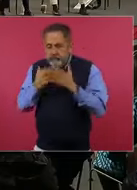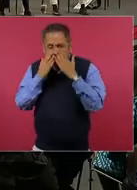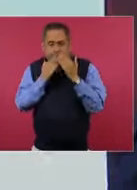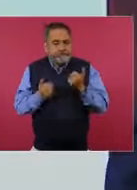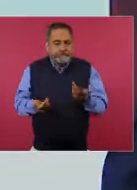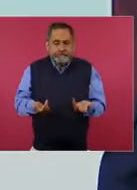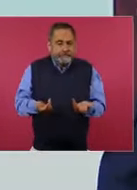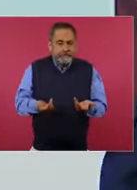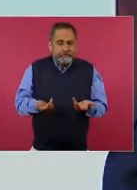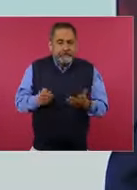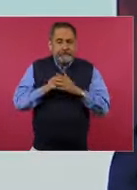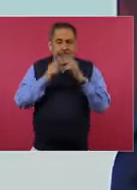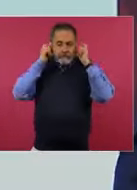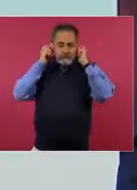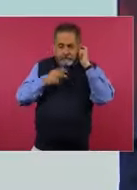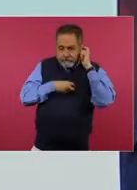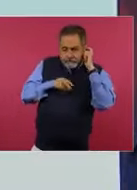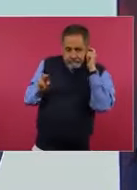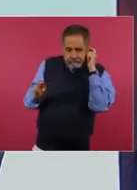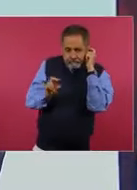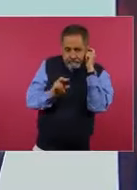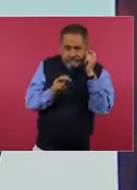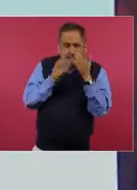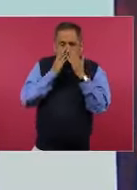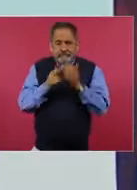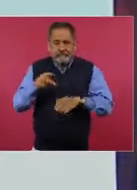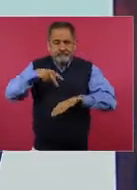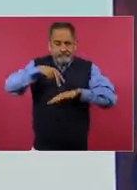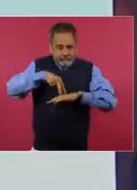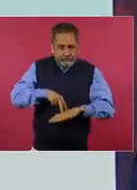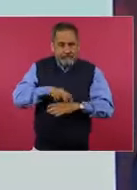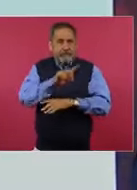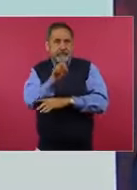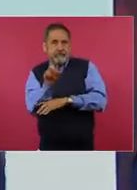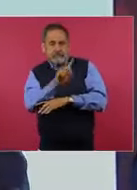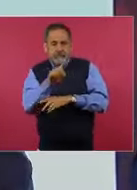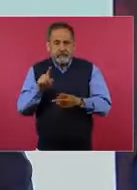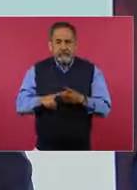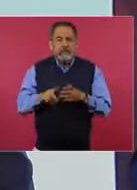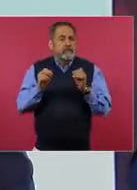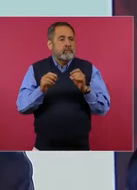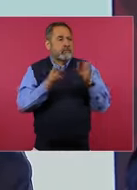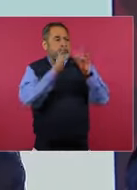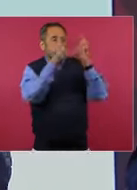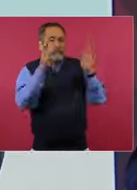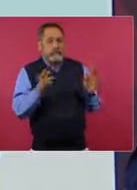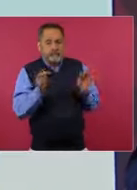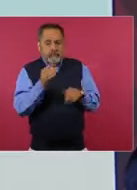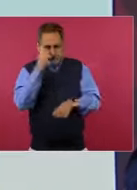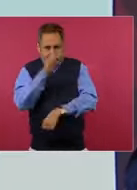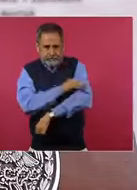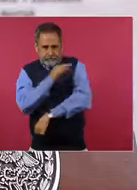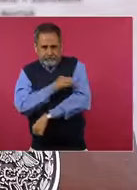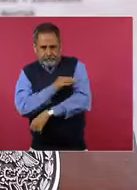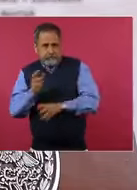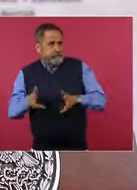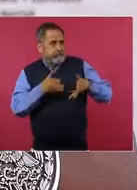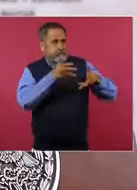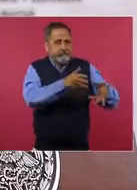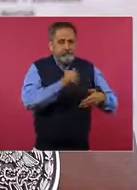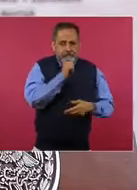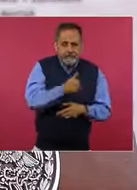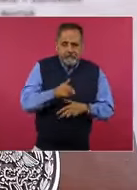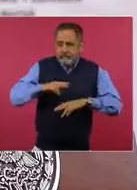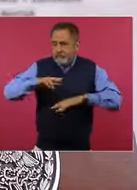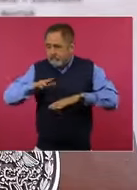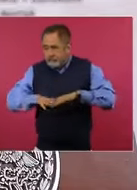estetoscopios, básculas, los refrigeradores para las vacunas. Y también mobiliario, el